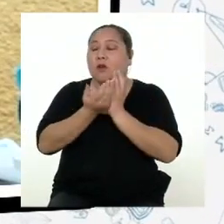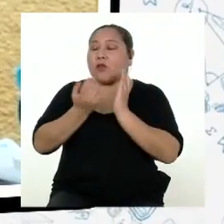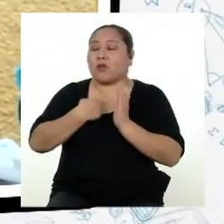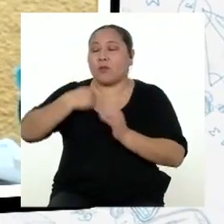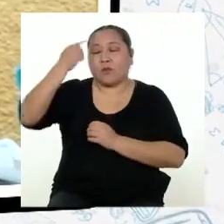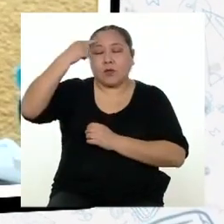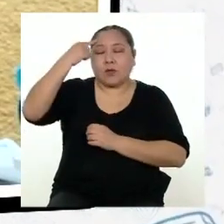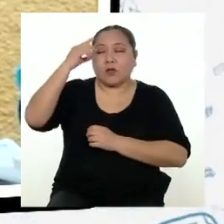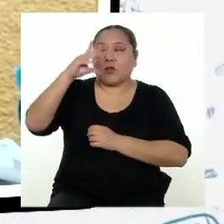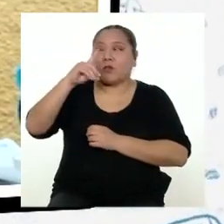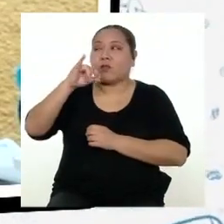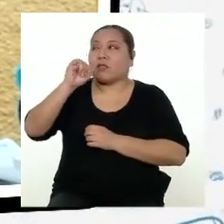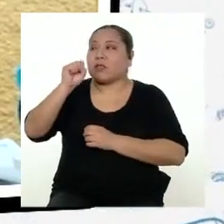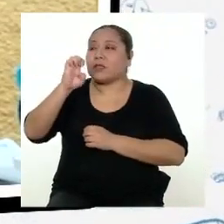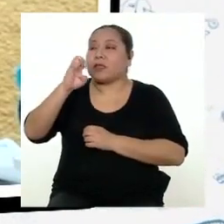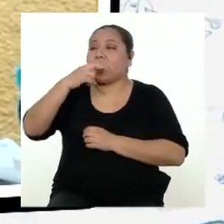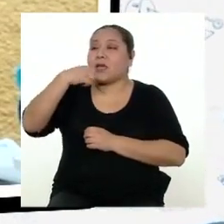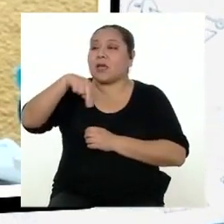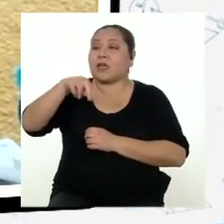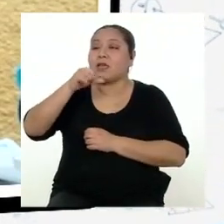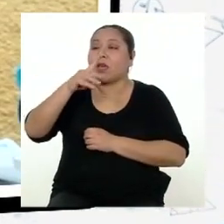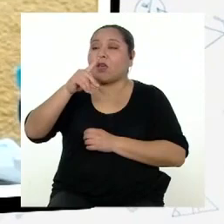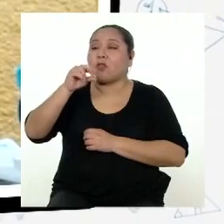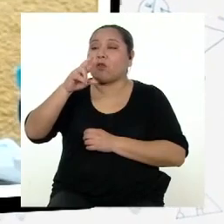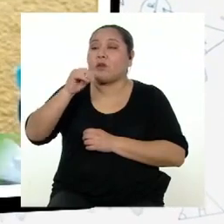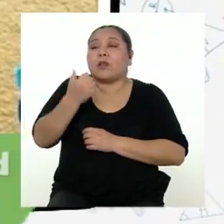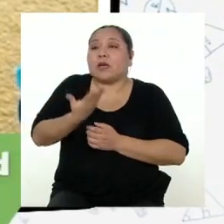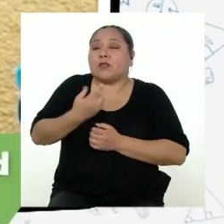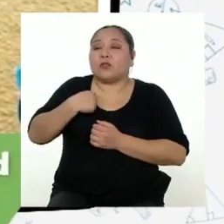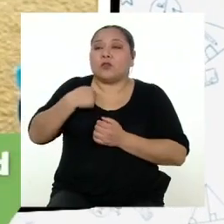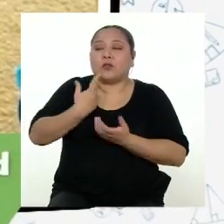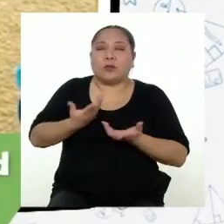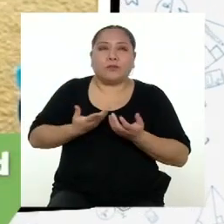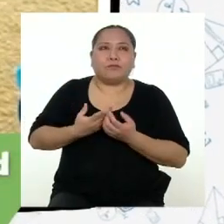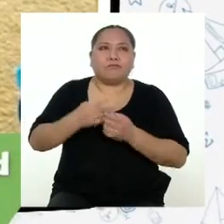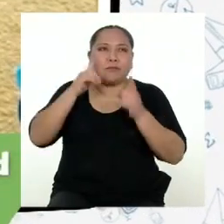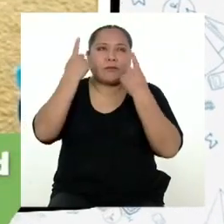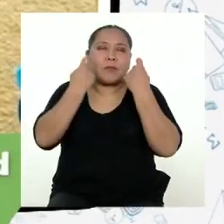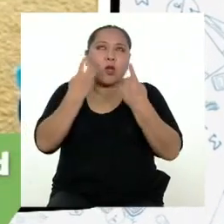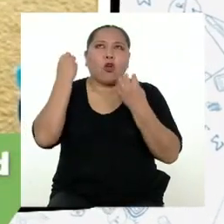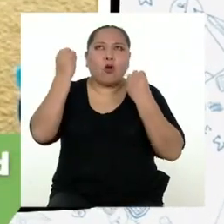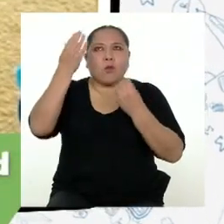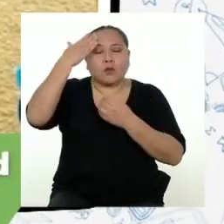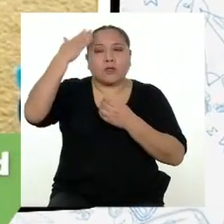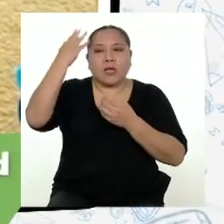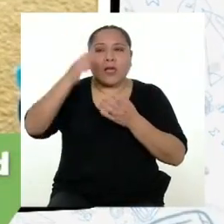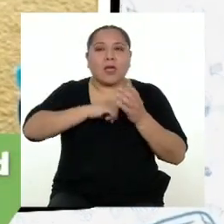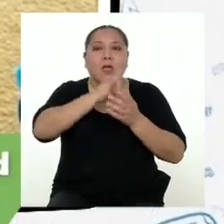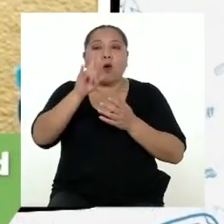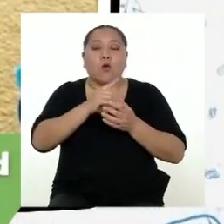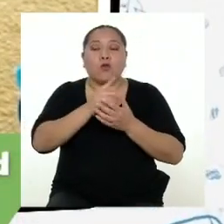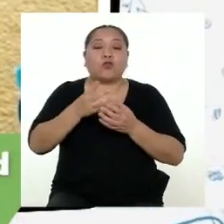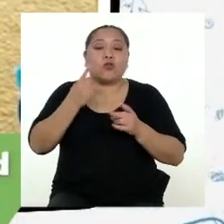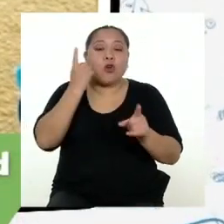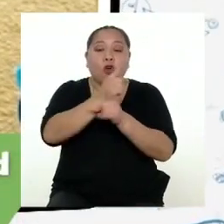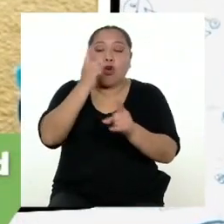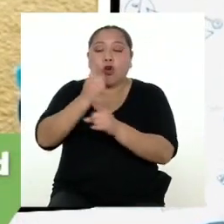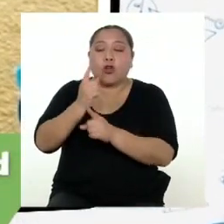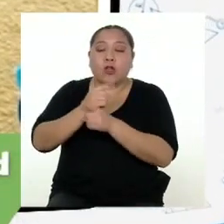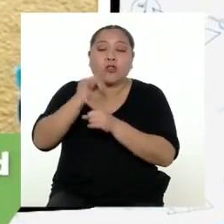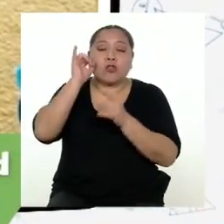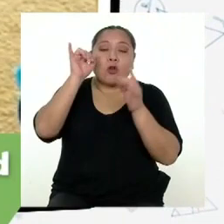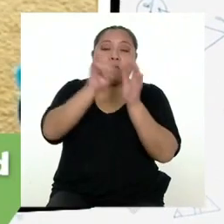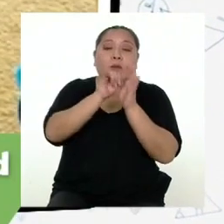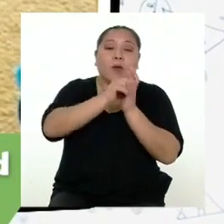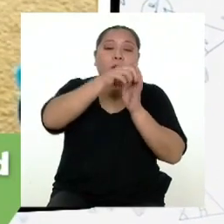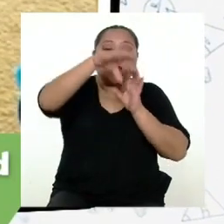a hacer diseñado gráfico. Por eso tengo una pregunta. ¿Cómo sé que estoy utilizando la cantidad correcta de imágenes en la